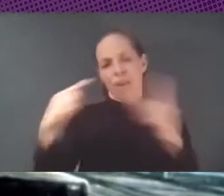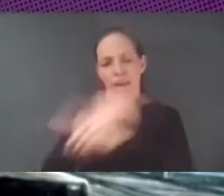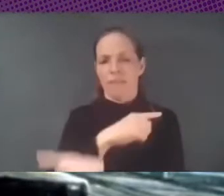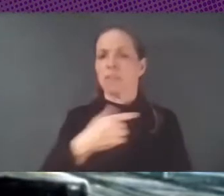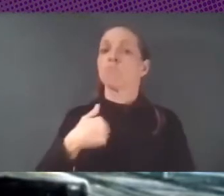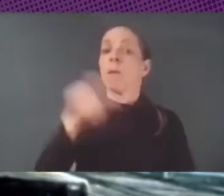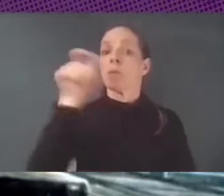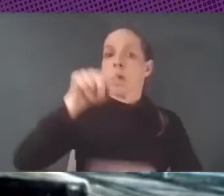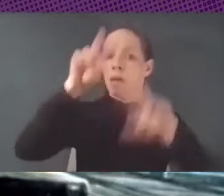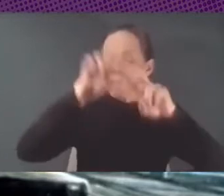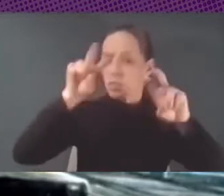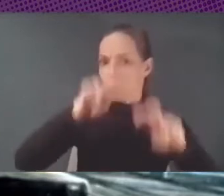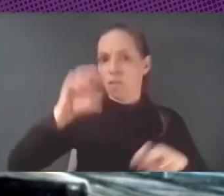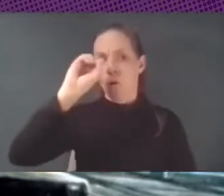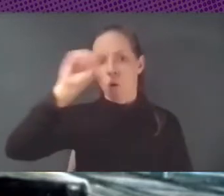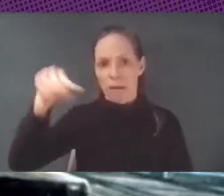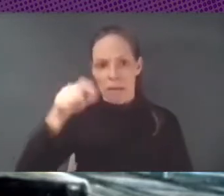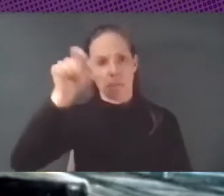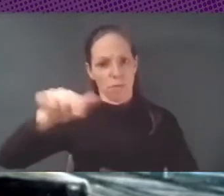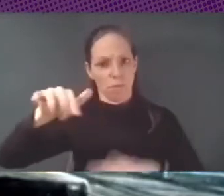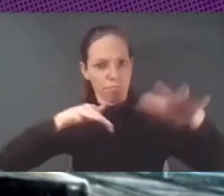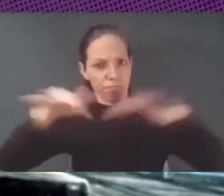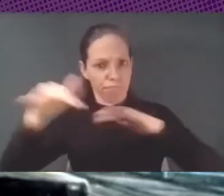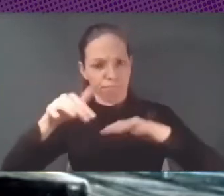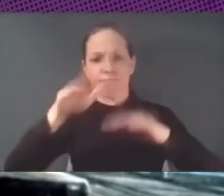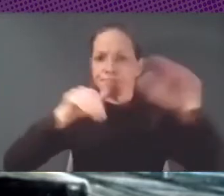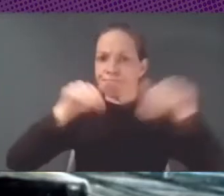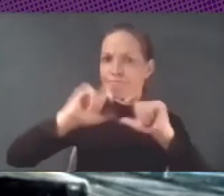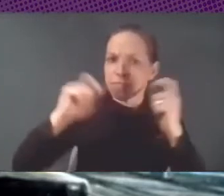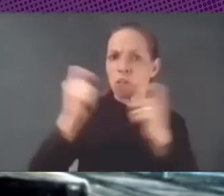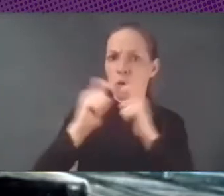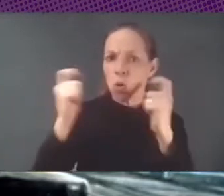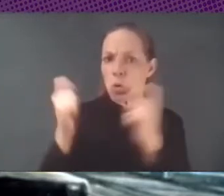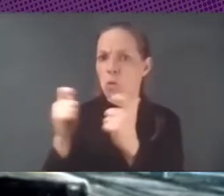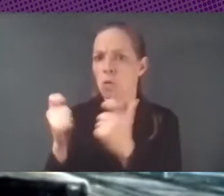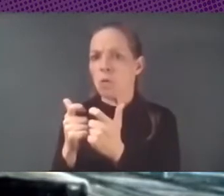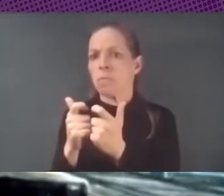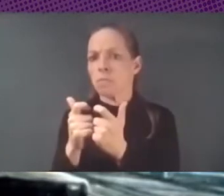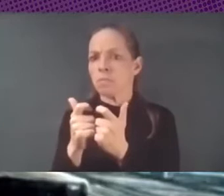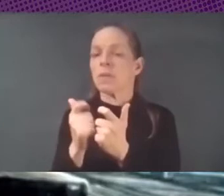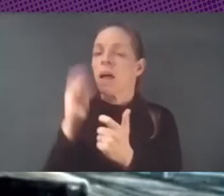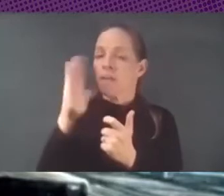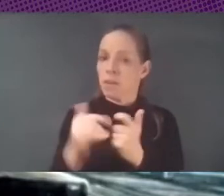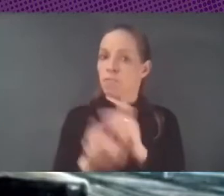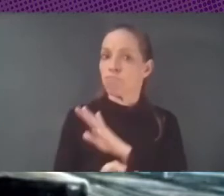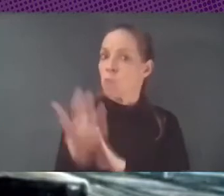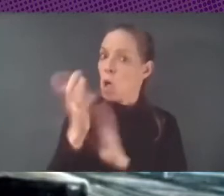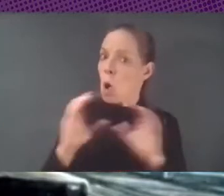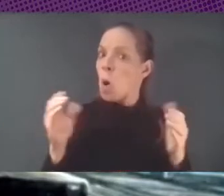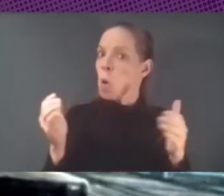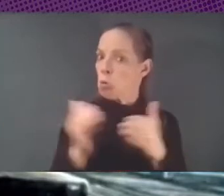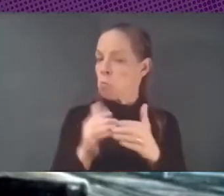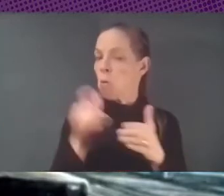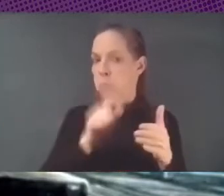ONGs, con activistas y había un grupito ya bastante más grande de lo que